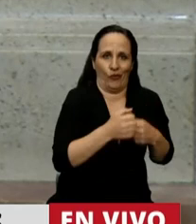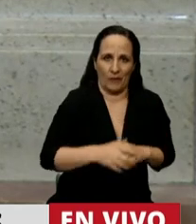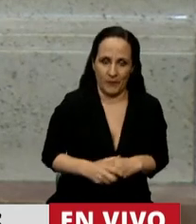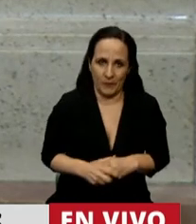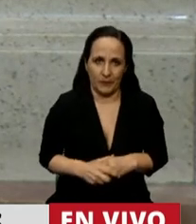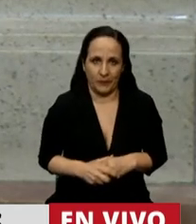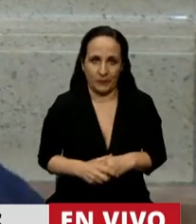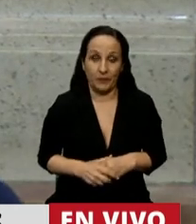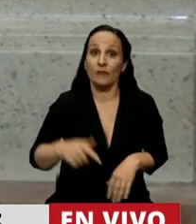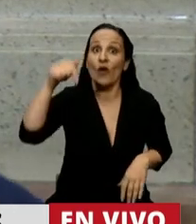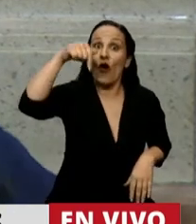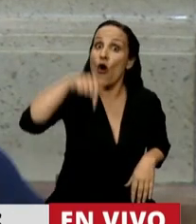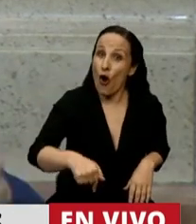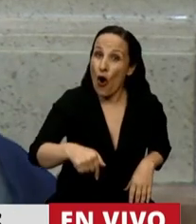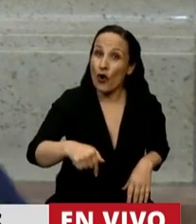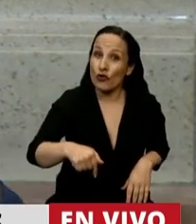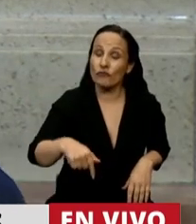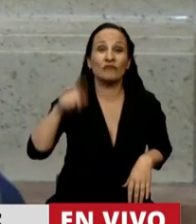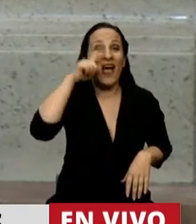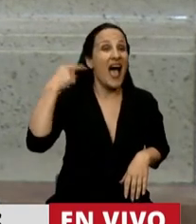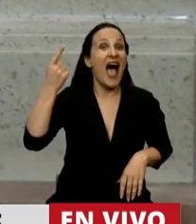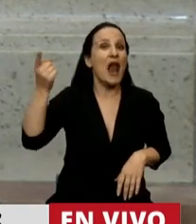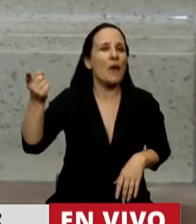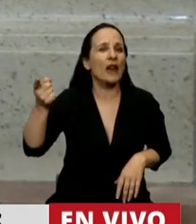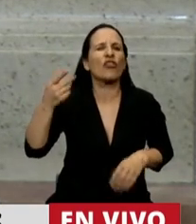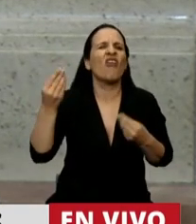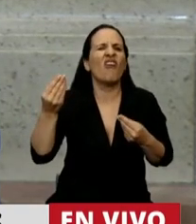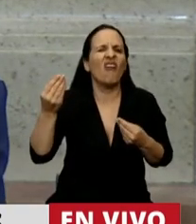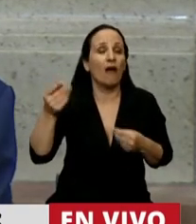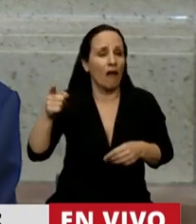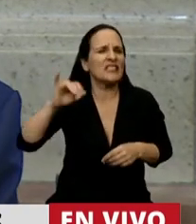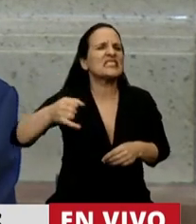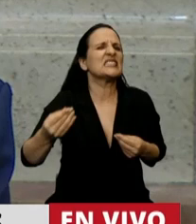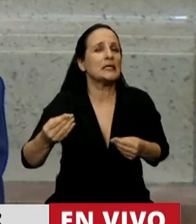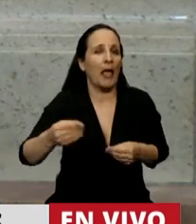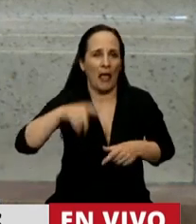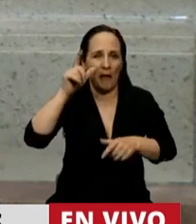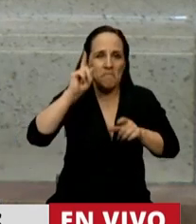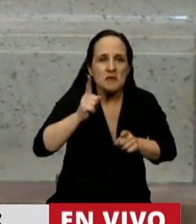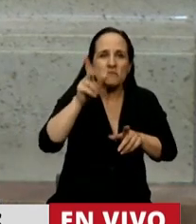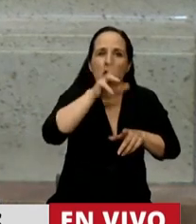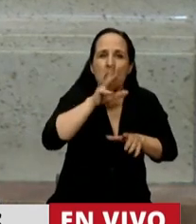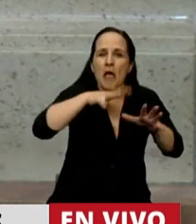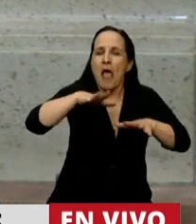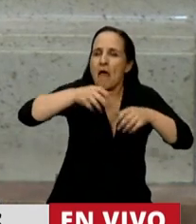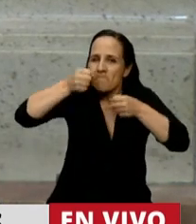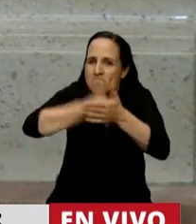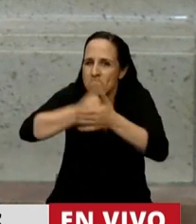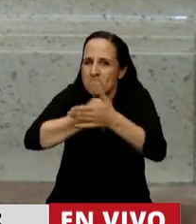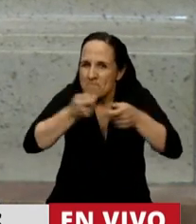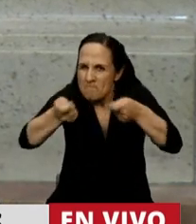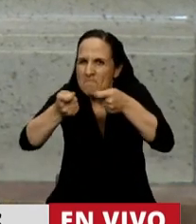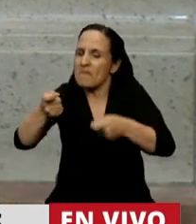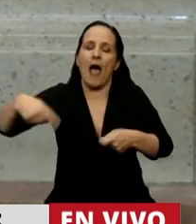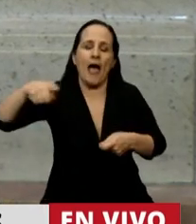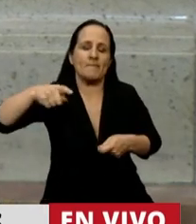Y hoy Alberto Fernández está obligado por la marea verde a presentar su propio proyecto, pero no es el proyecto